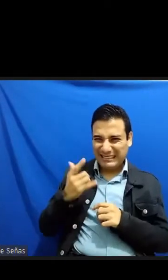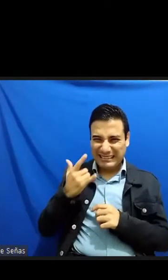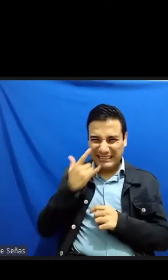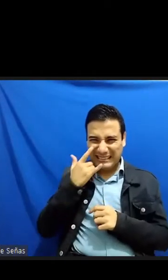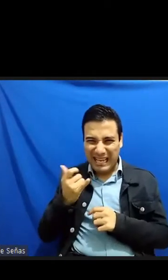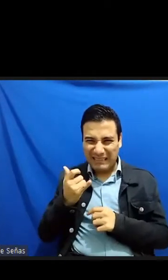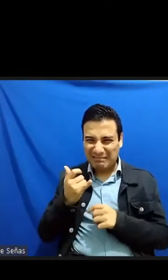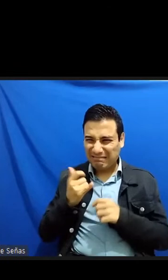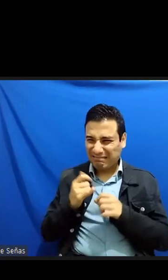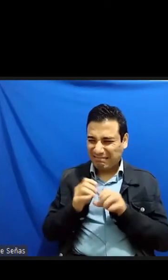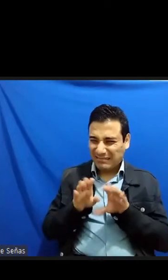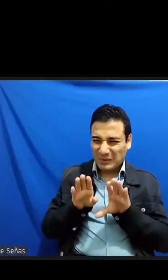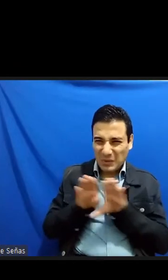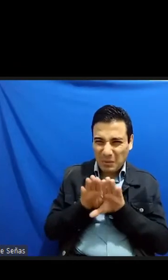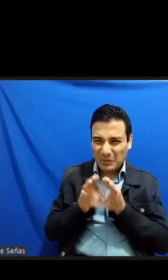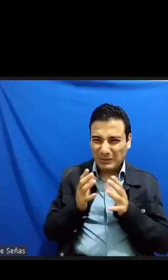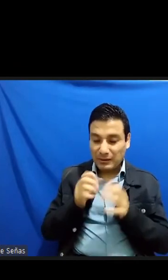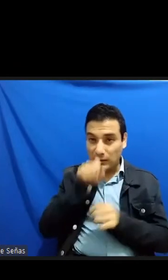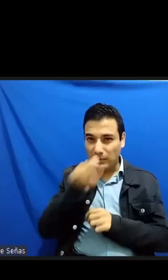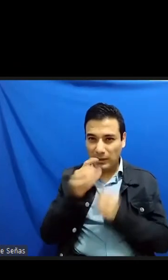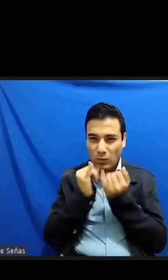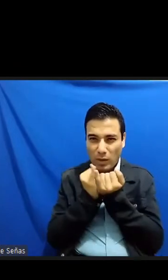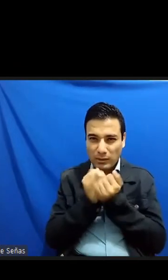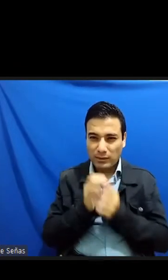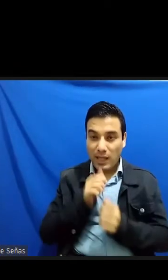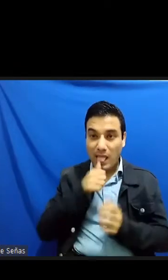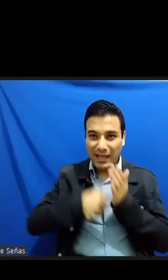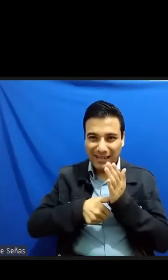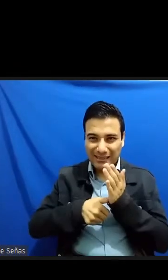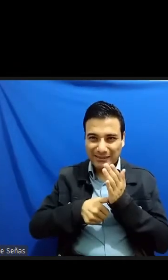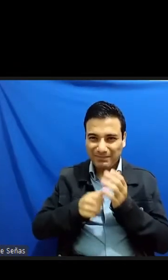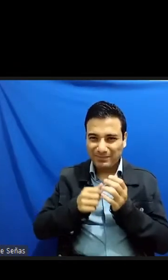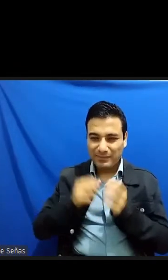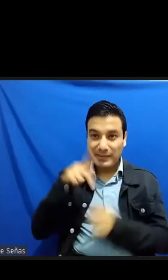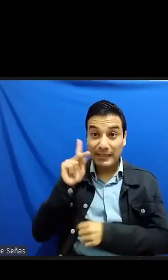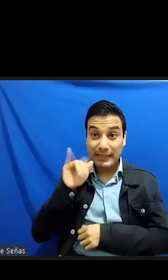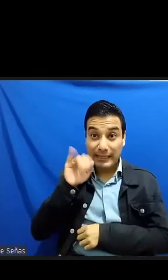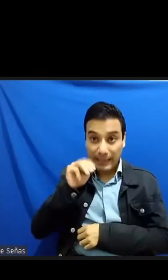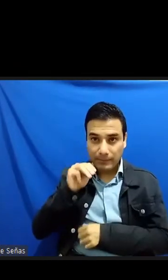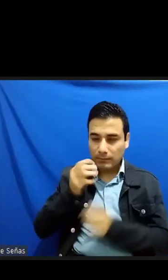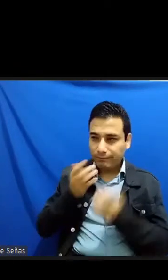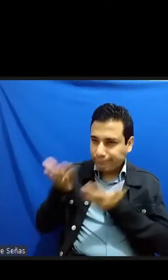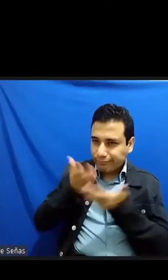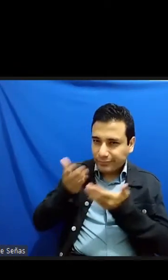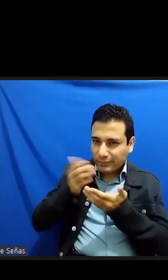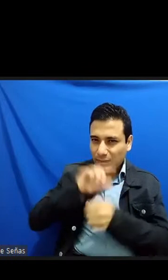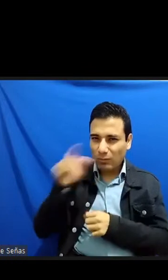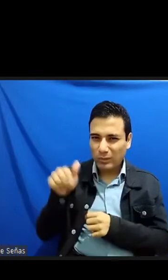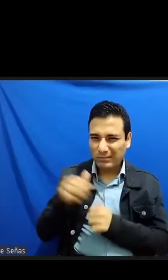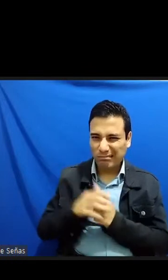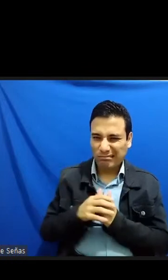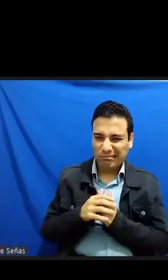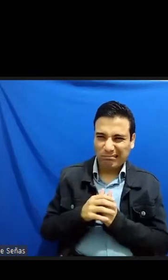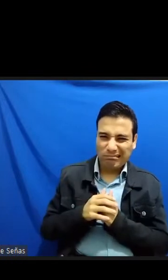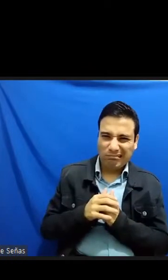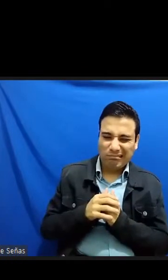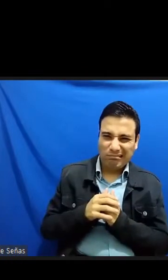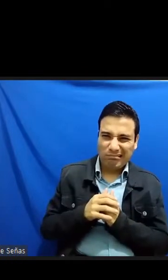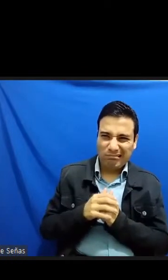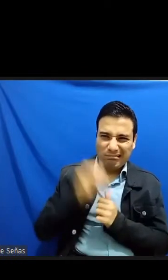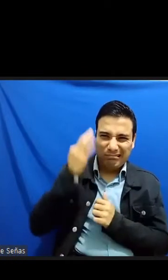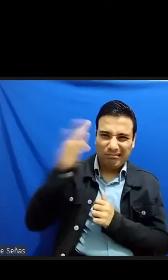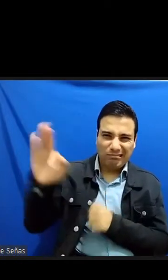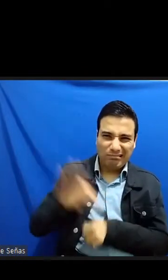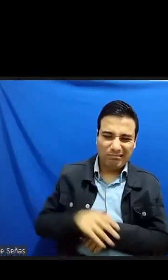y el intercambio de misivas con King terminaron dándole la espalda parecía